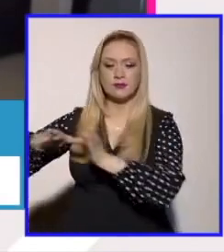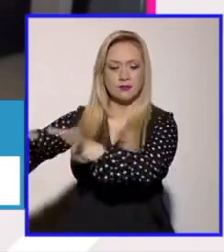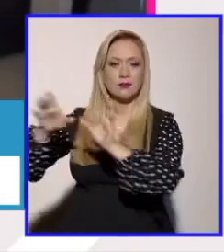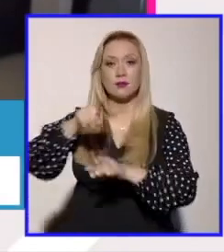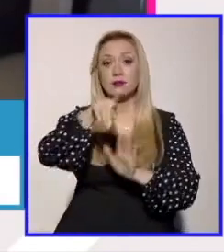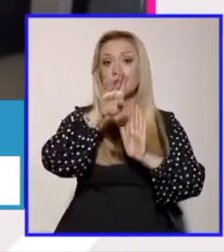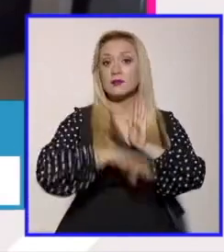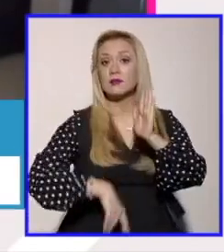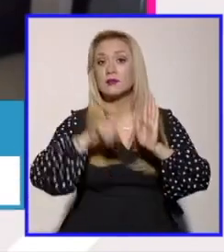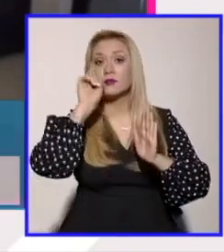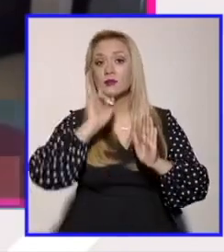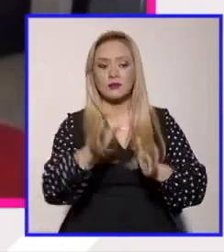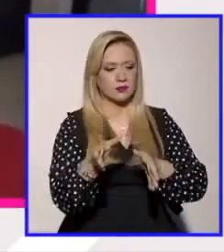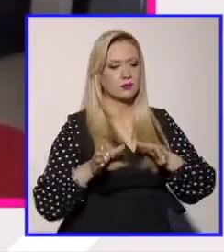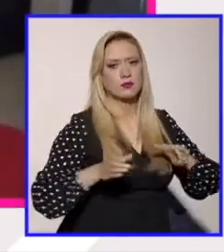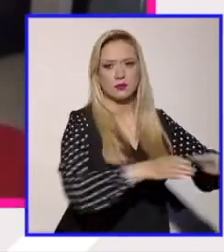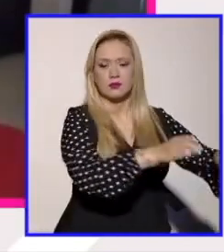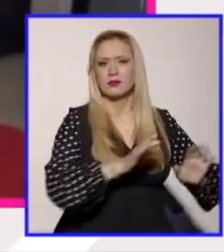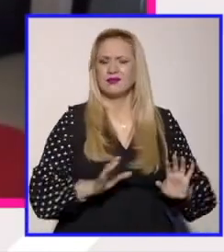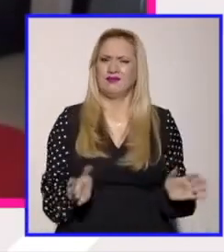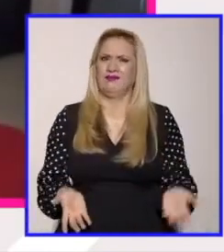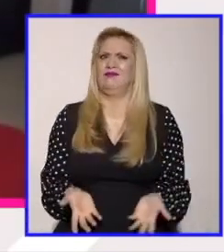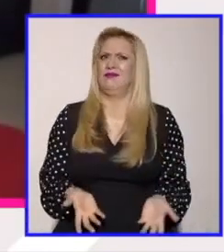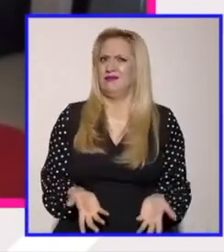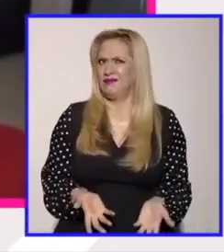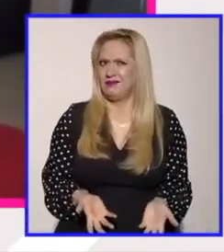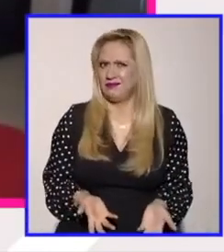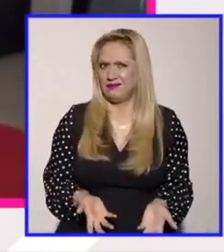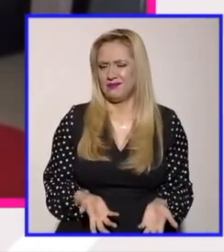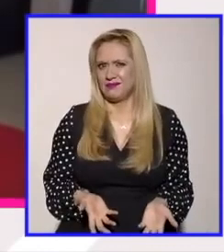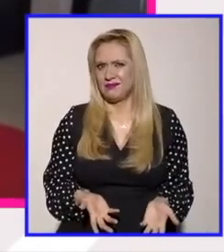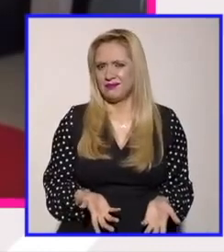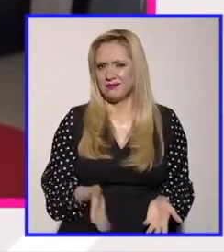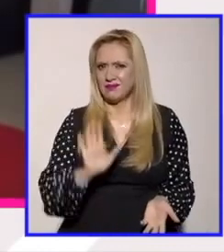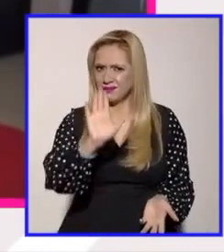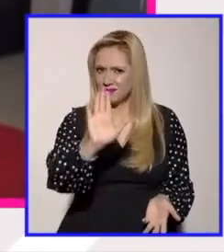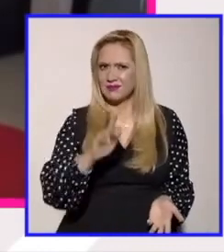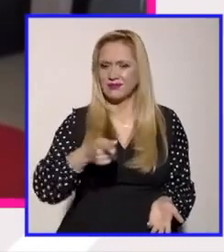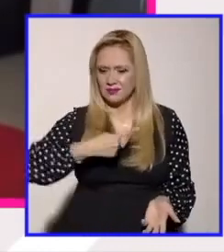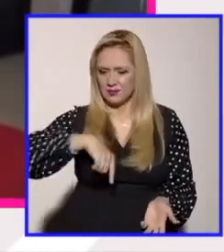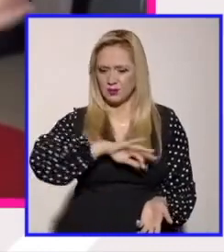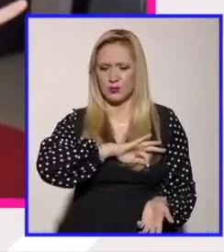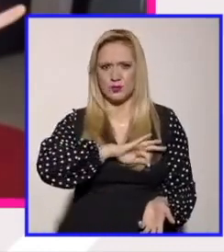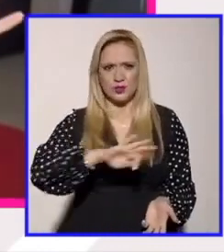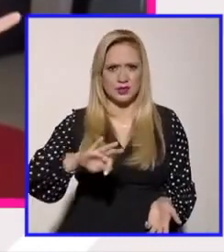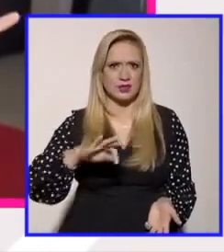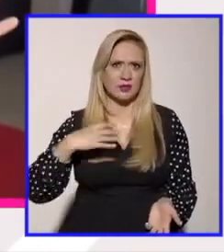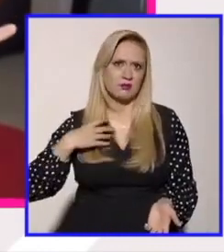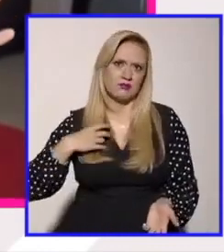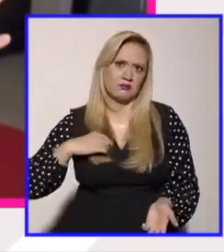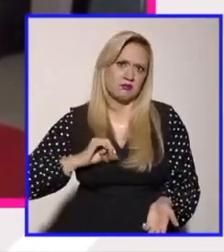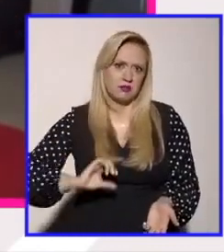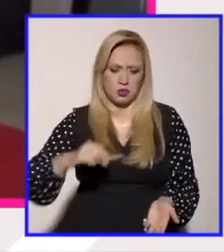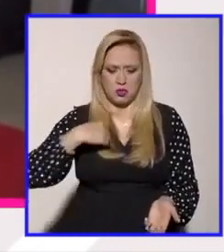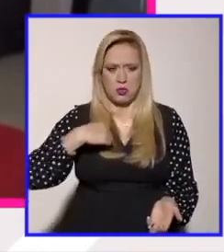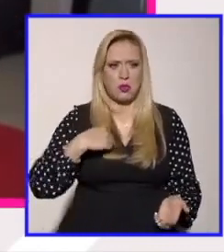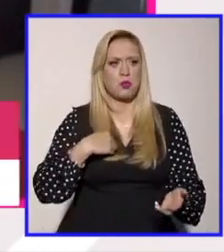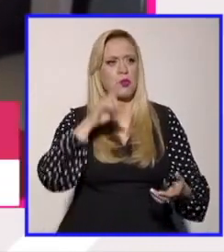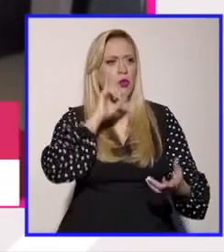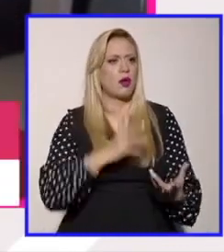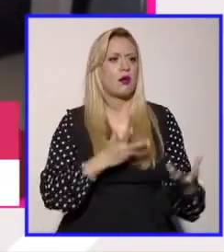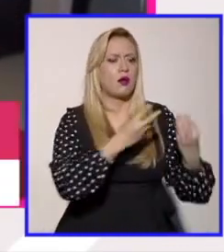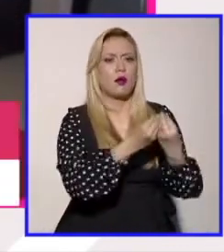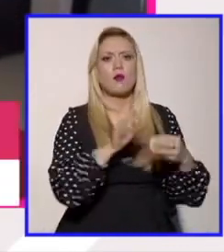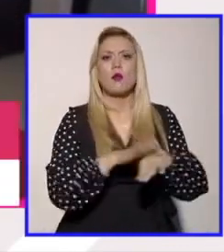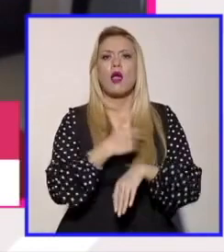consecuencia eso nos deja entender que podemos habitar algunos espacios de género y desafiarlos al